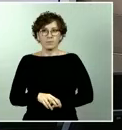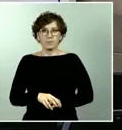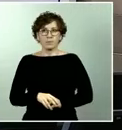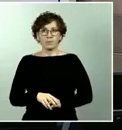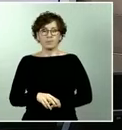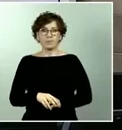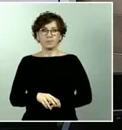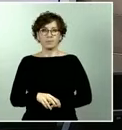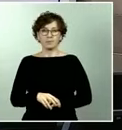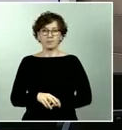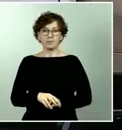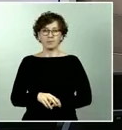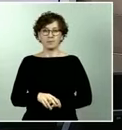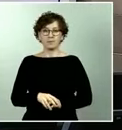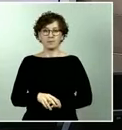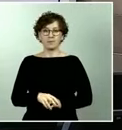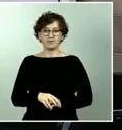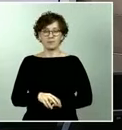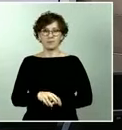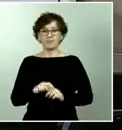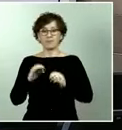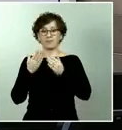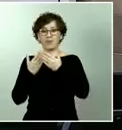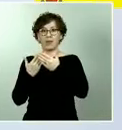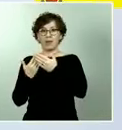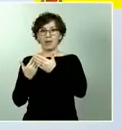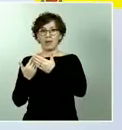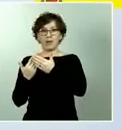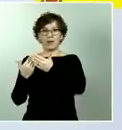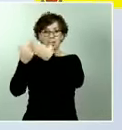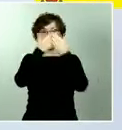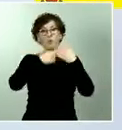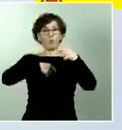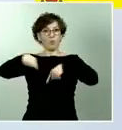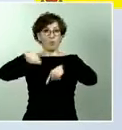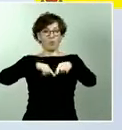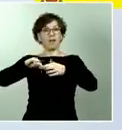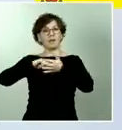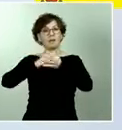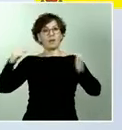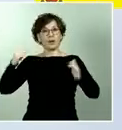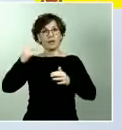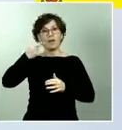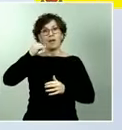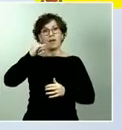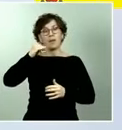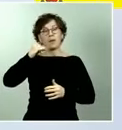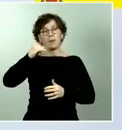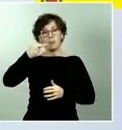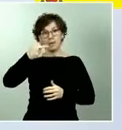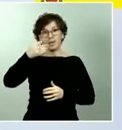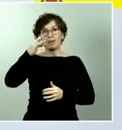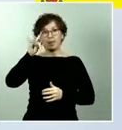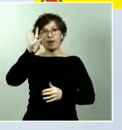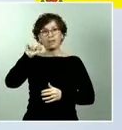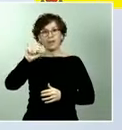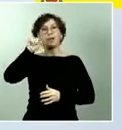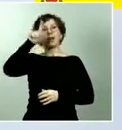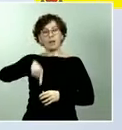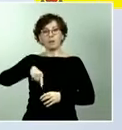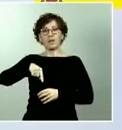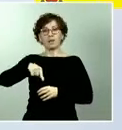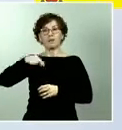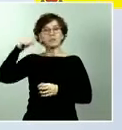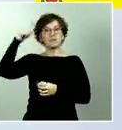movilidad con tecnología Big Data y geolocalización anónima de dispositivos móviles. Este estudio,